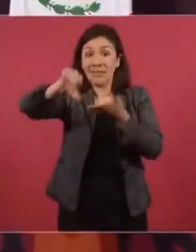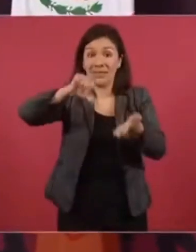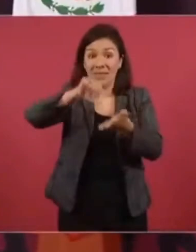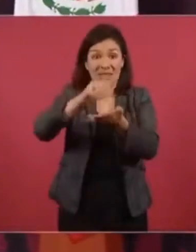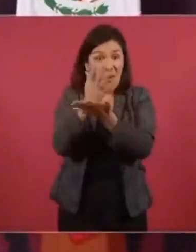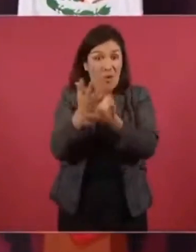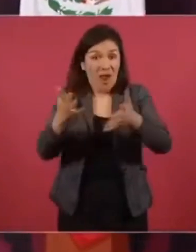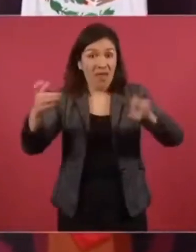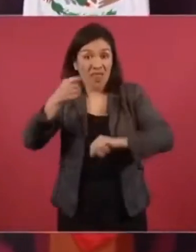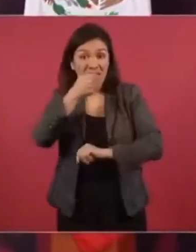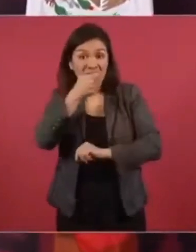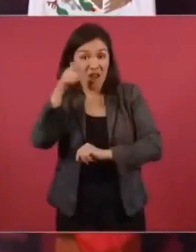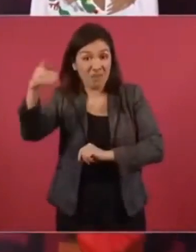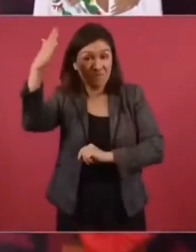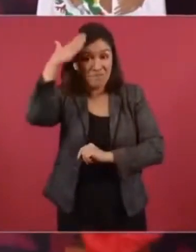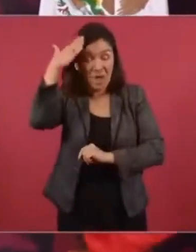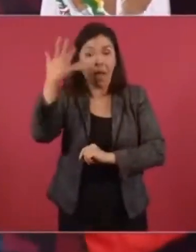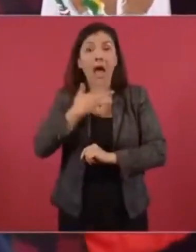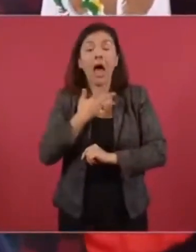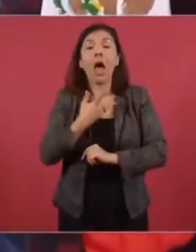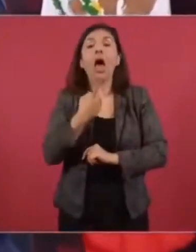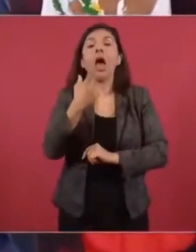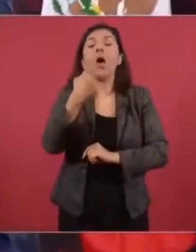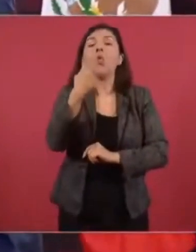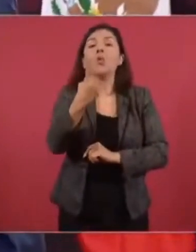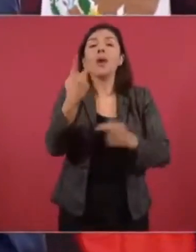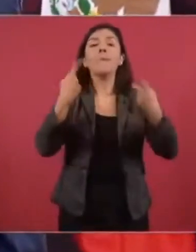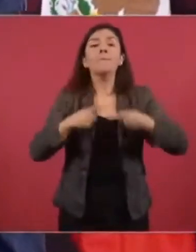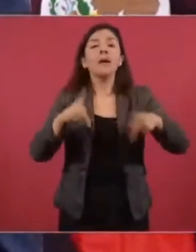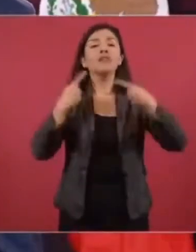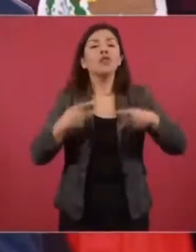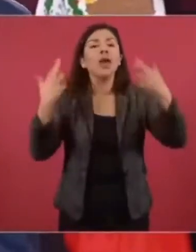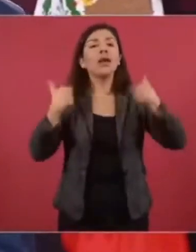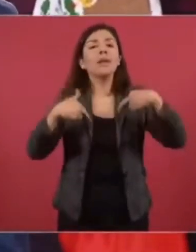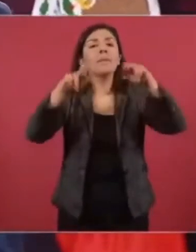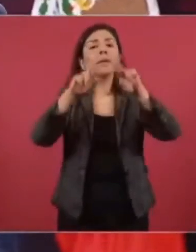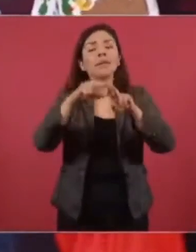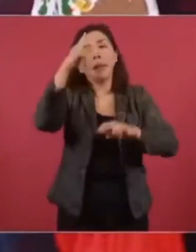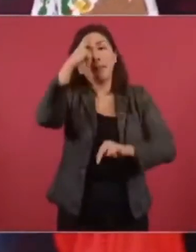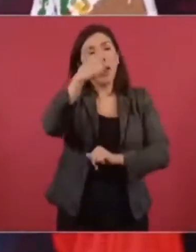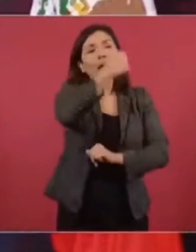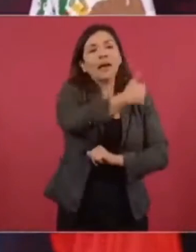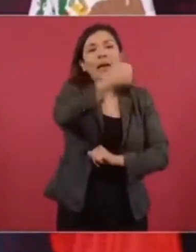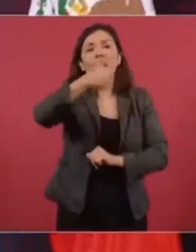distribución hay un representante en cada estado.